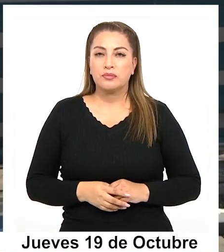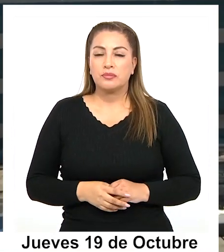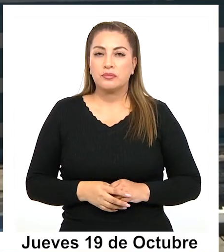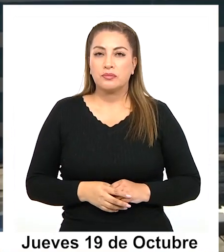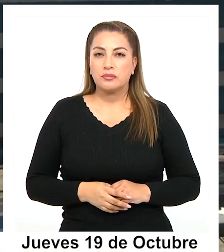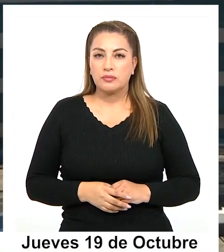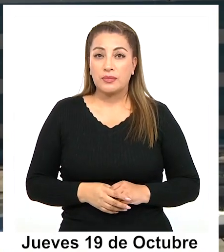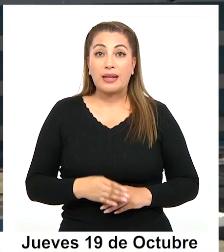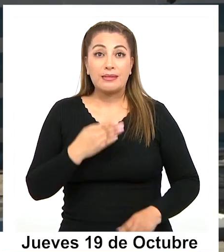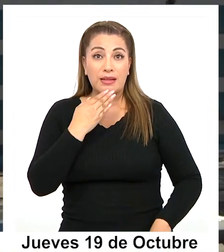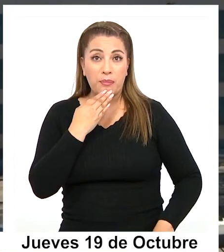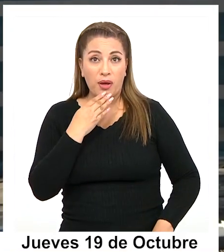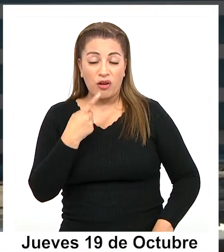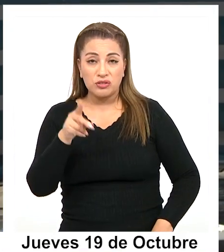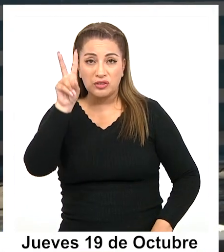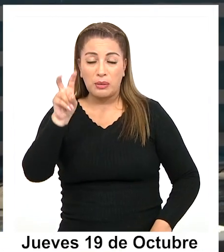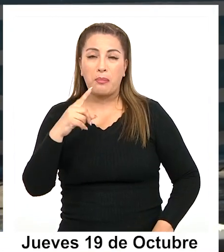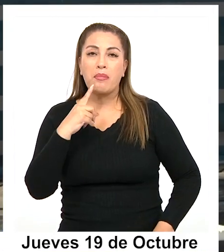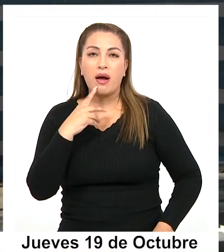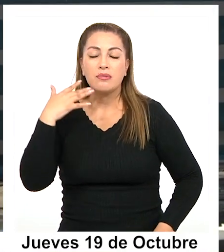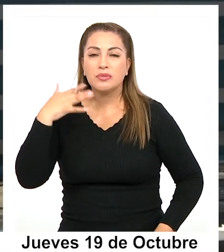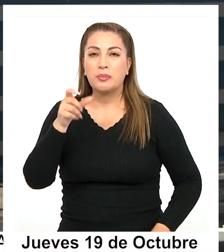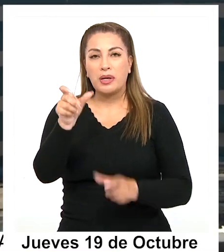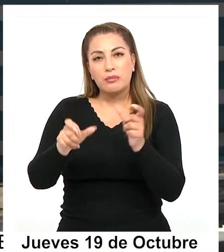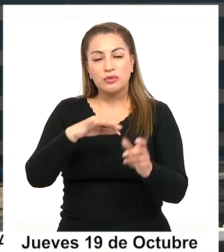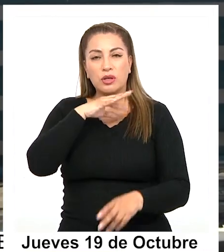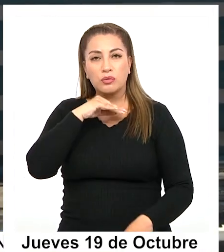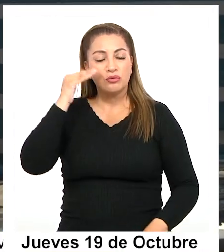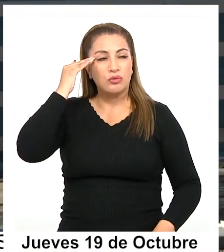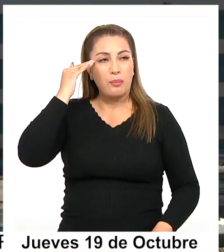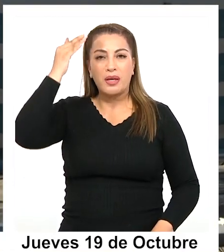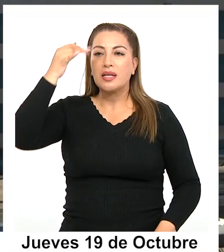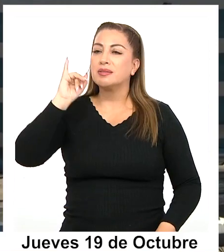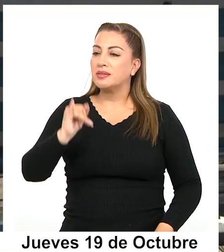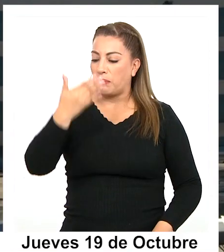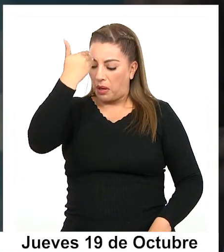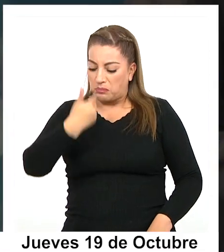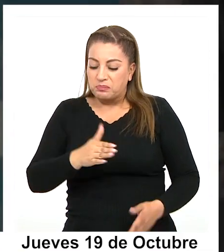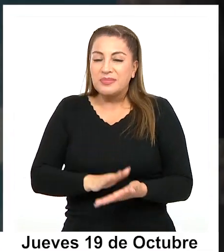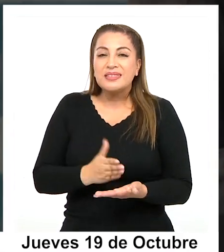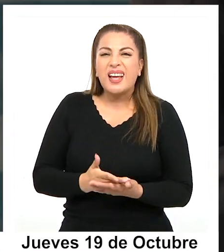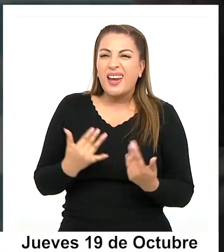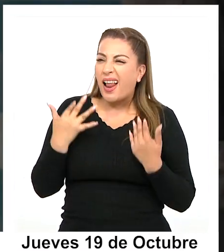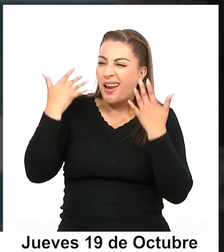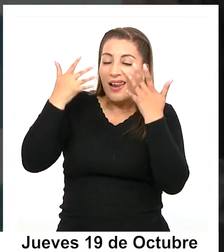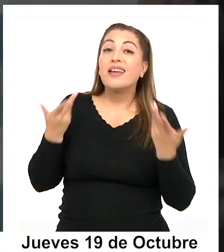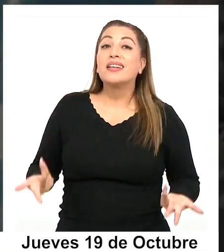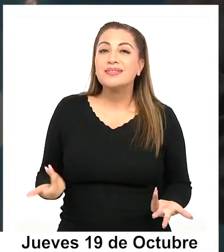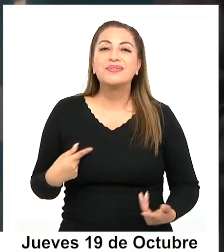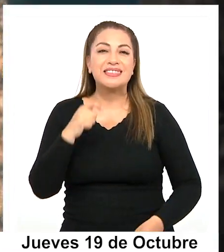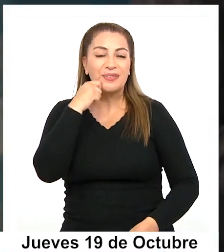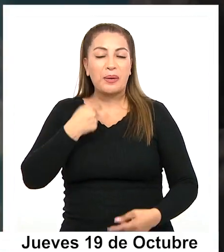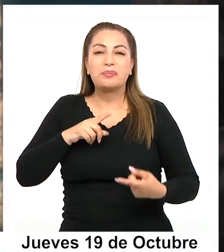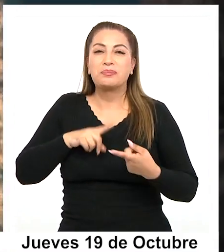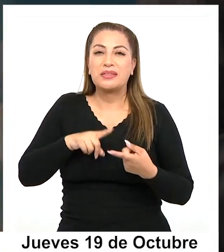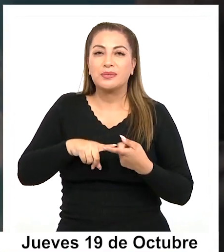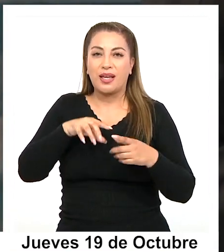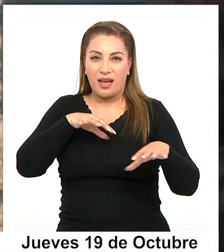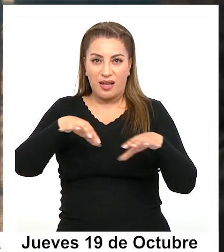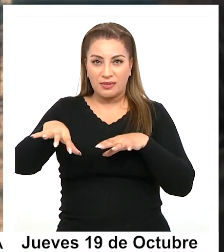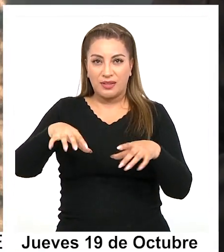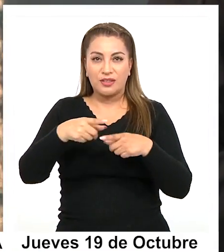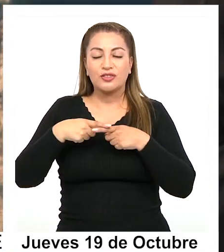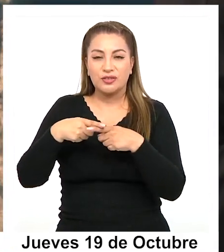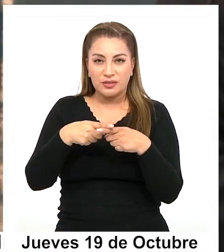lo que es fundamental para que las personas mayores se mantengan sanas y alegres es la participación en actividades